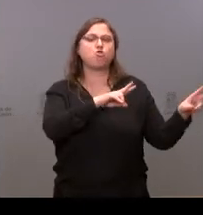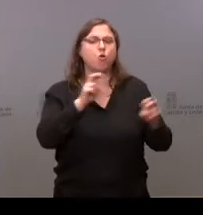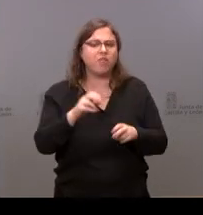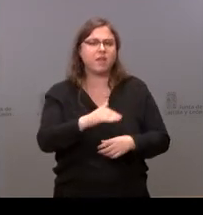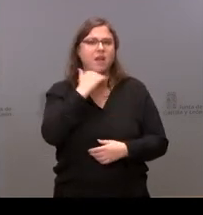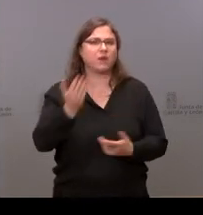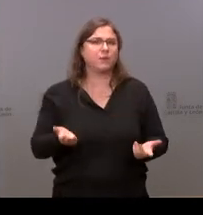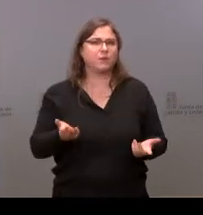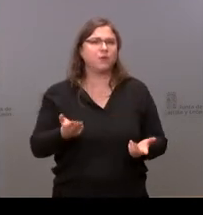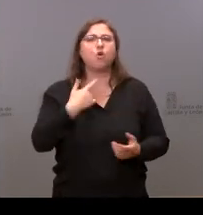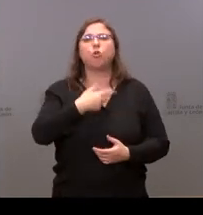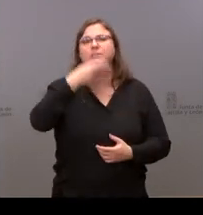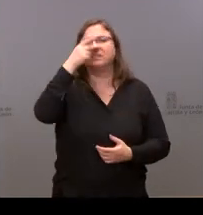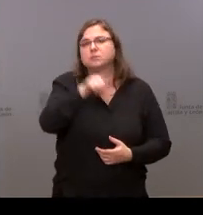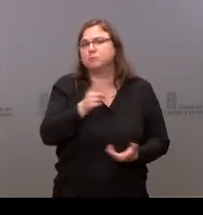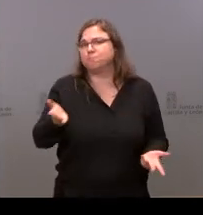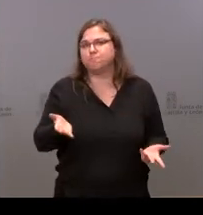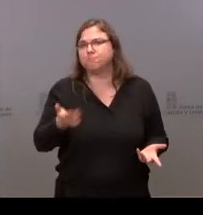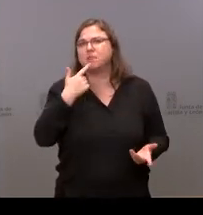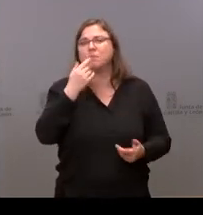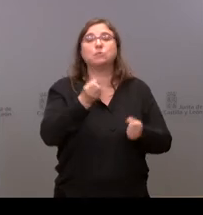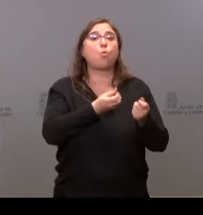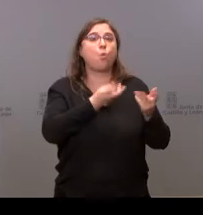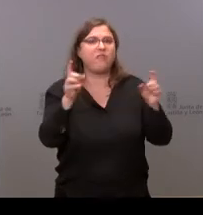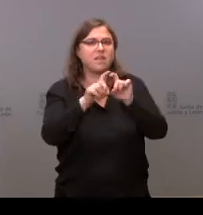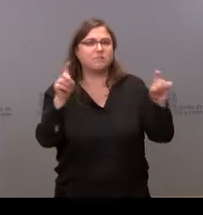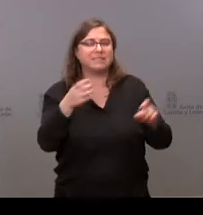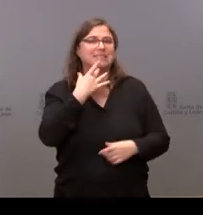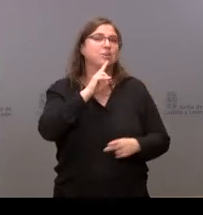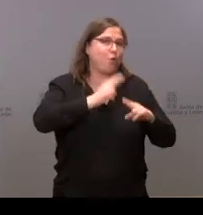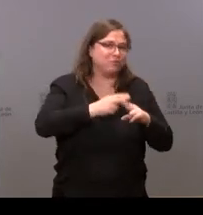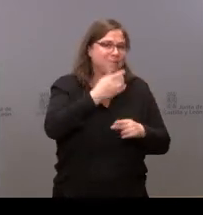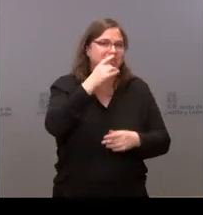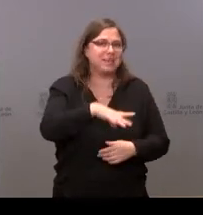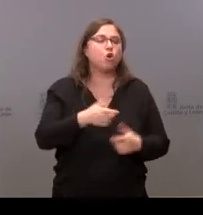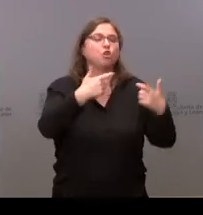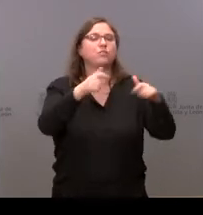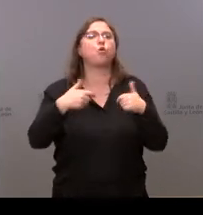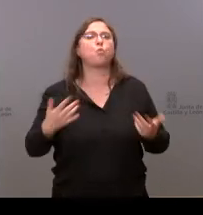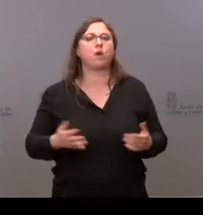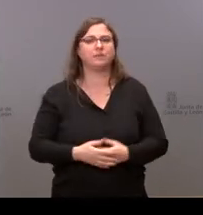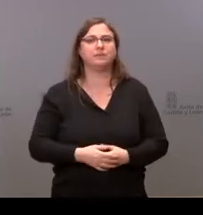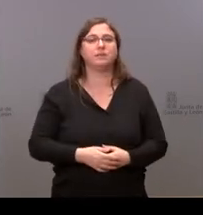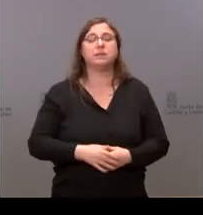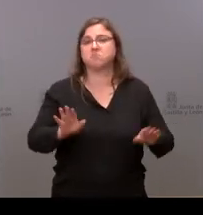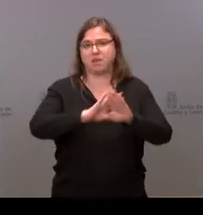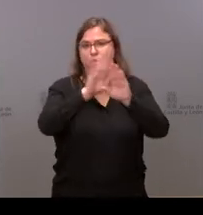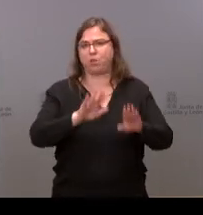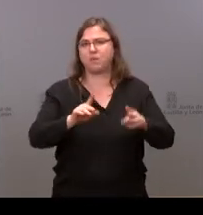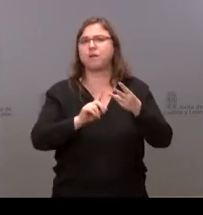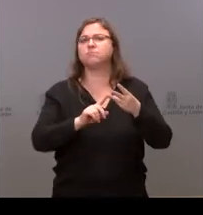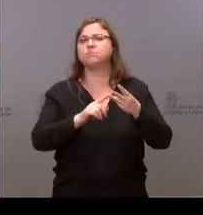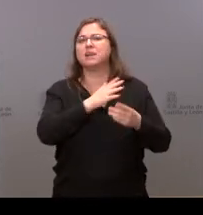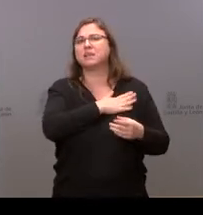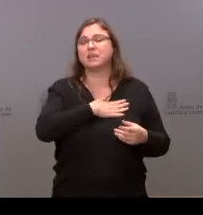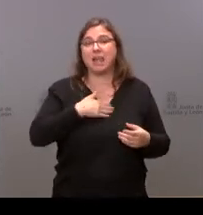si siguen estando interesadas cuántas son cuáles son o a qué sectores pertenecen y ya para acabar es